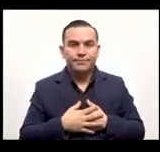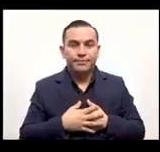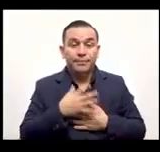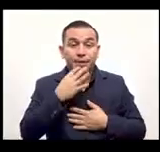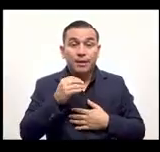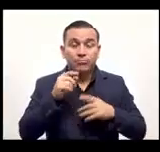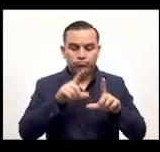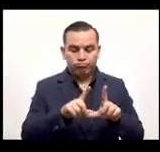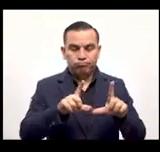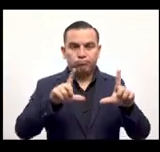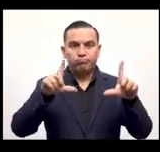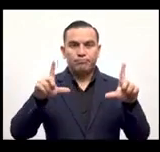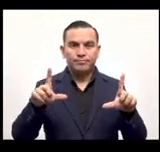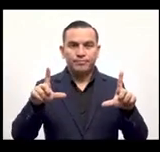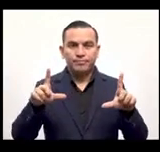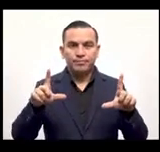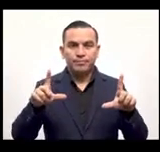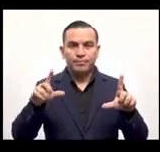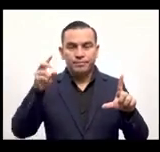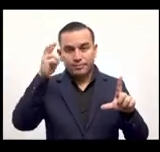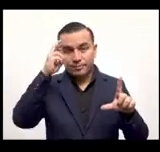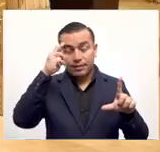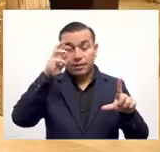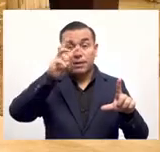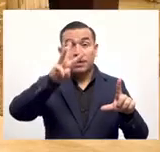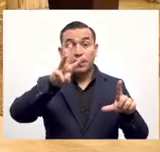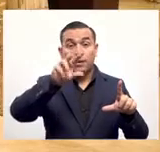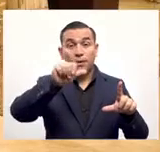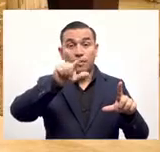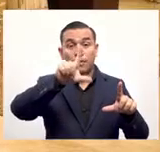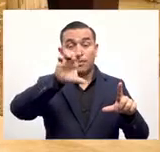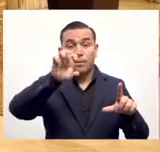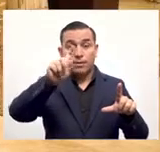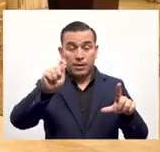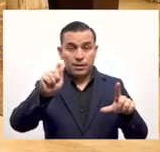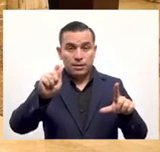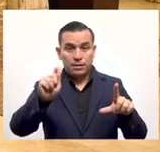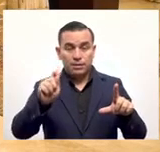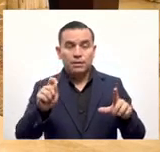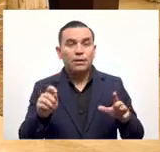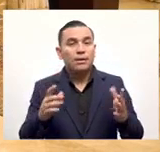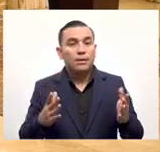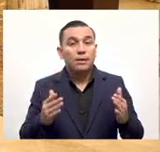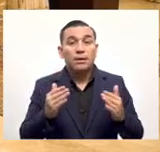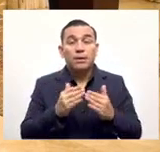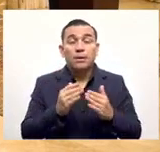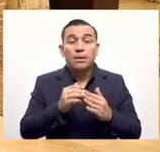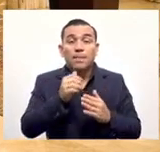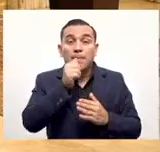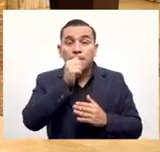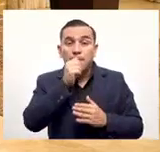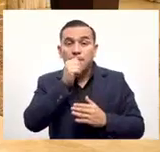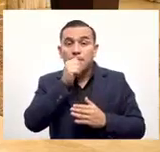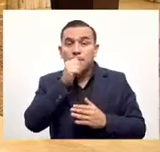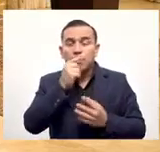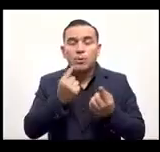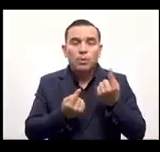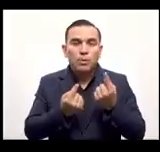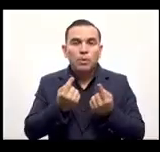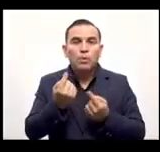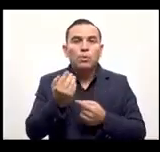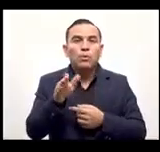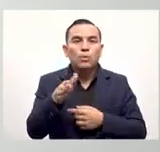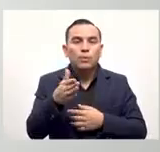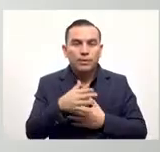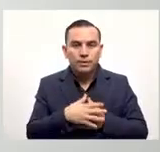aquí está la pantalla que desbloquearía la wallet con el reconocimiento facial o ingresando el PIN una o